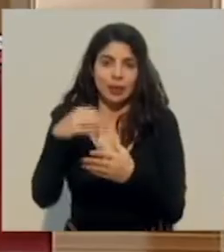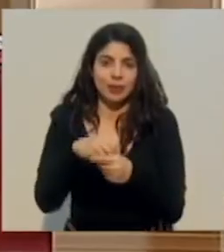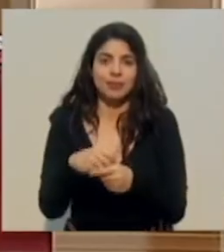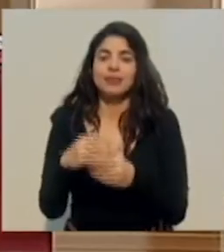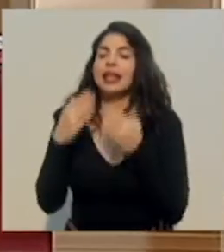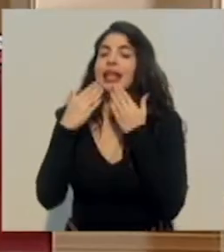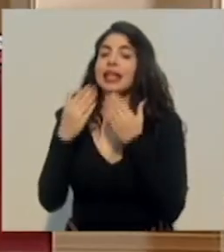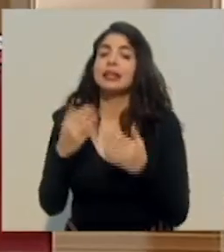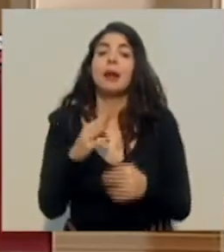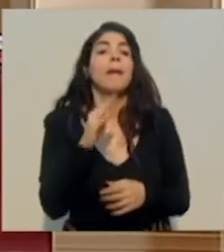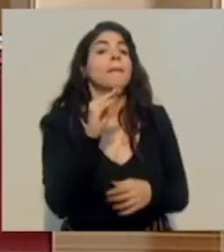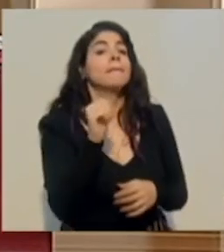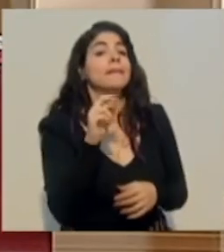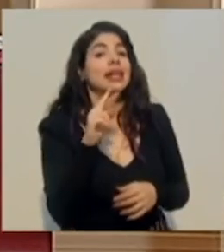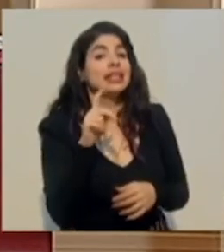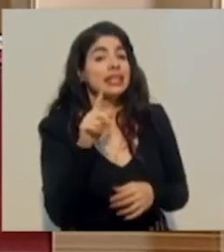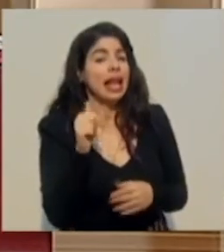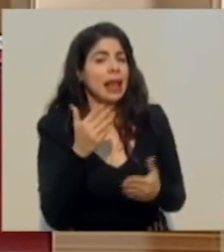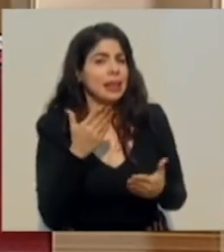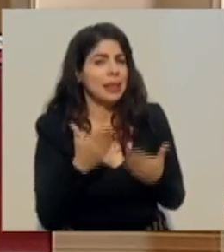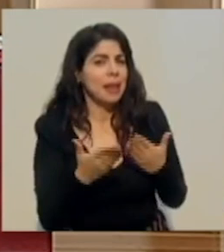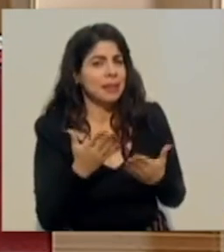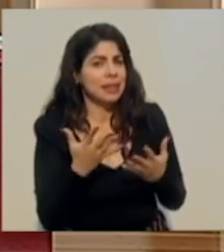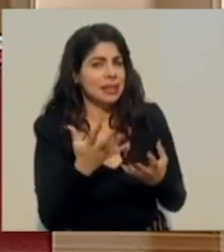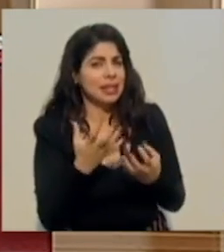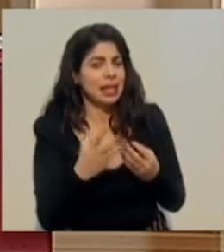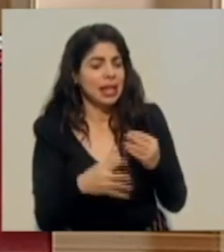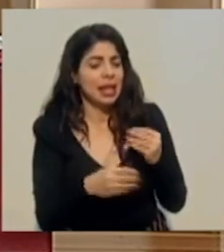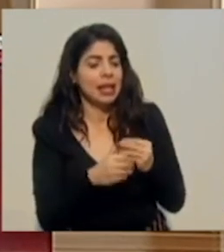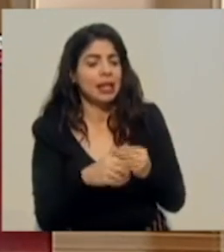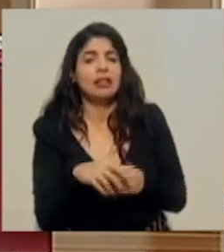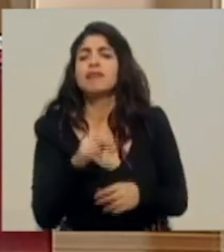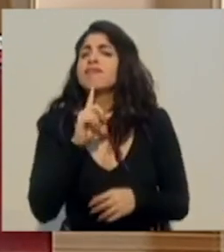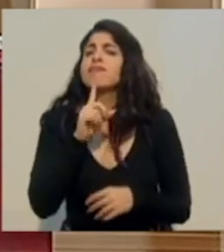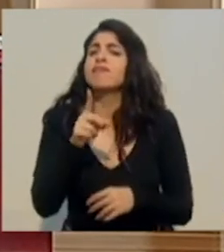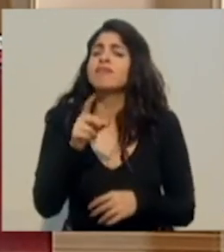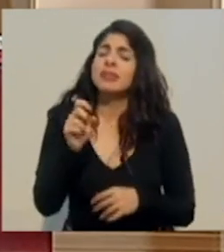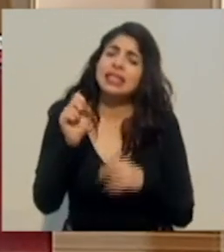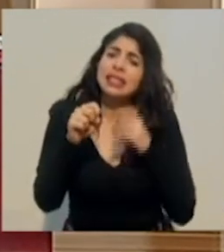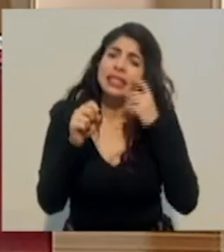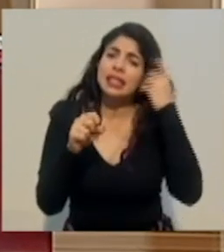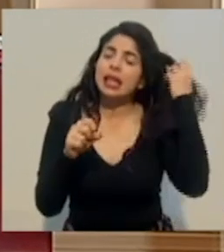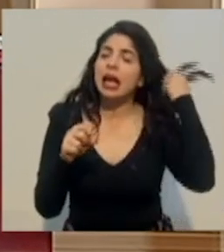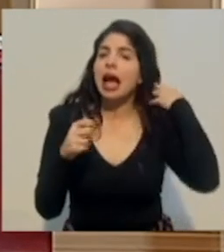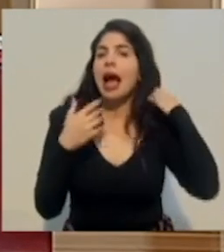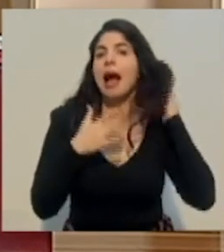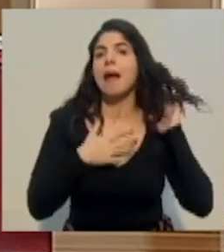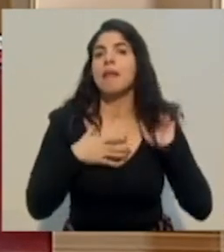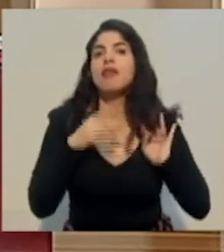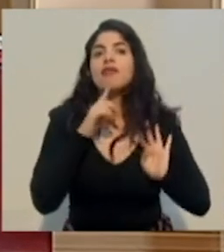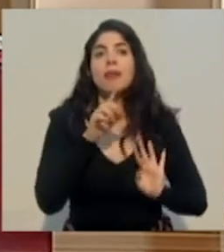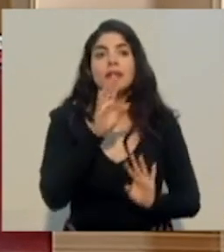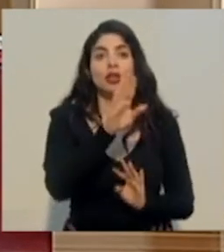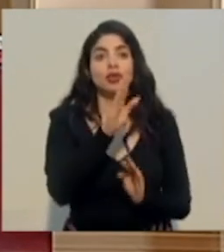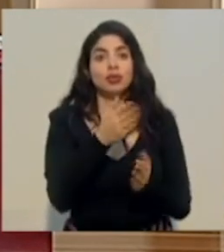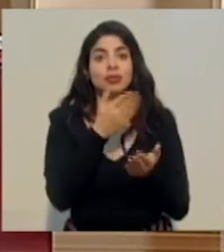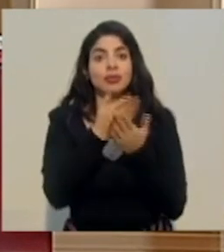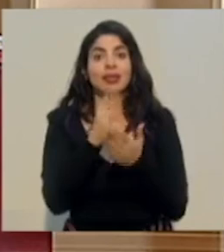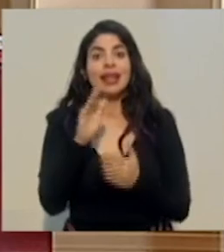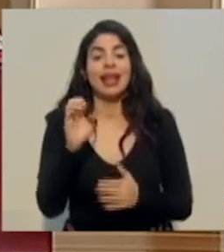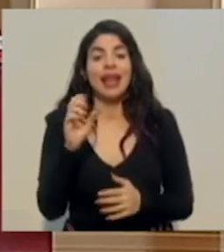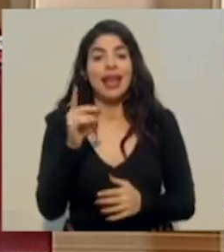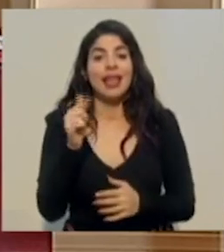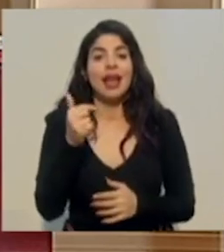Doña Marcela, tal vez quiera profundizar más. En realidad, sí, a mí realmente el planteamiento que hace don Edgar me